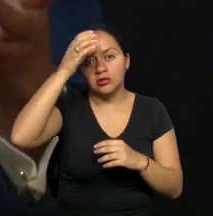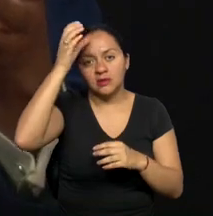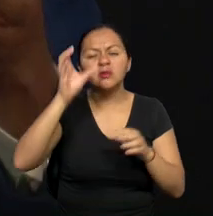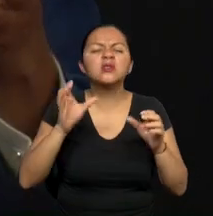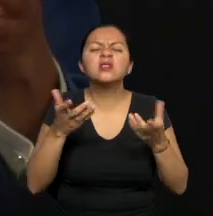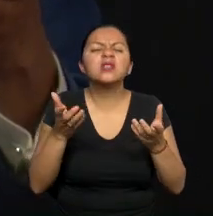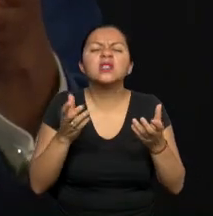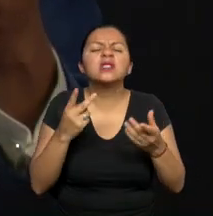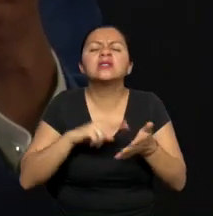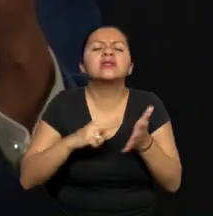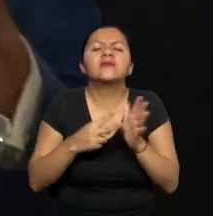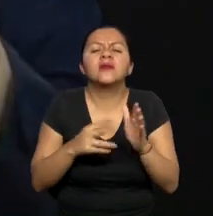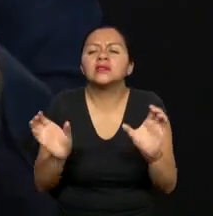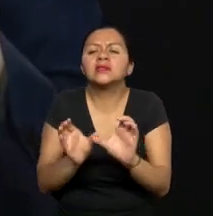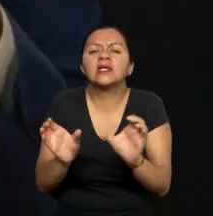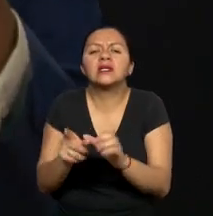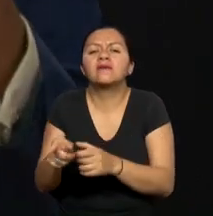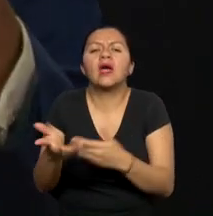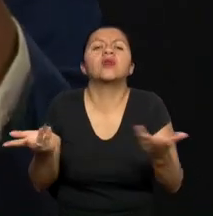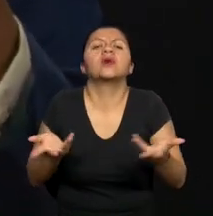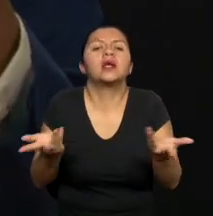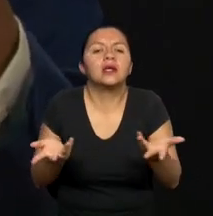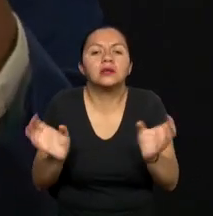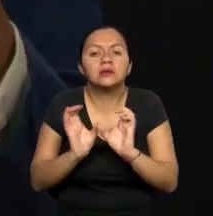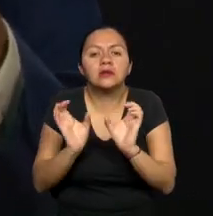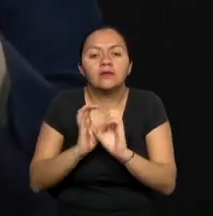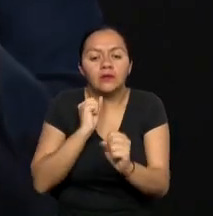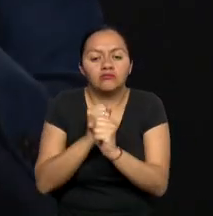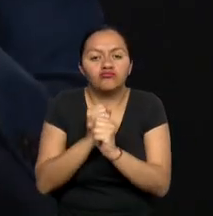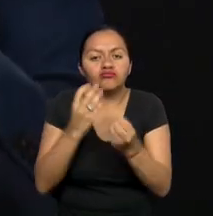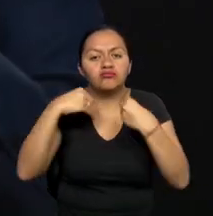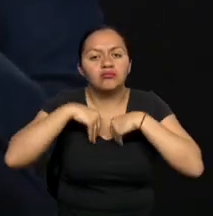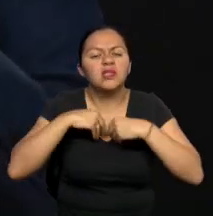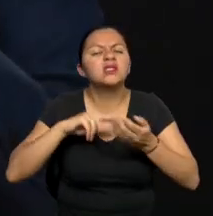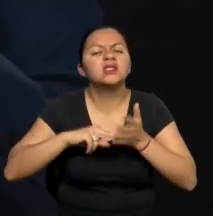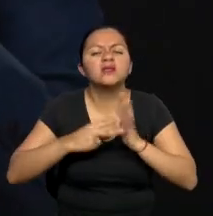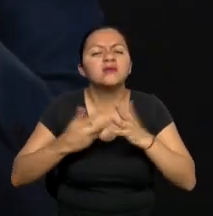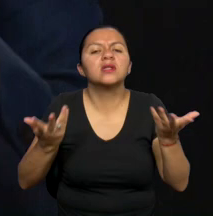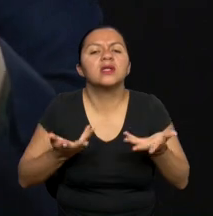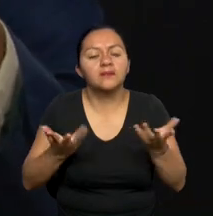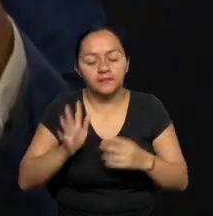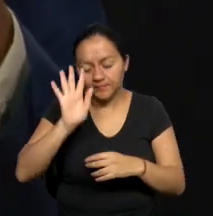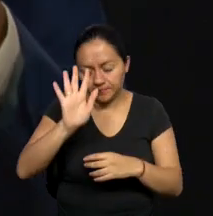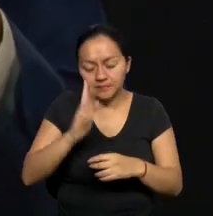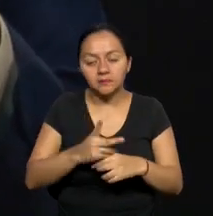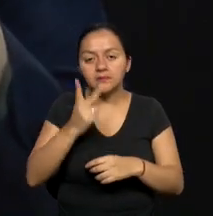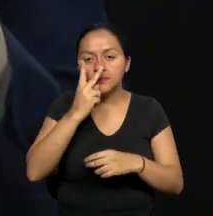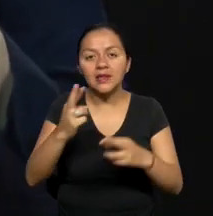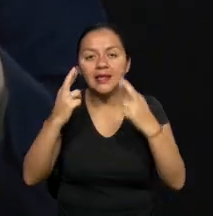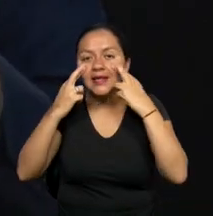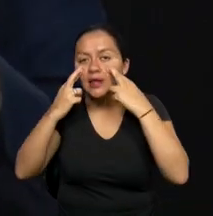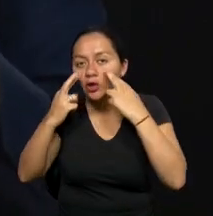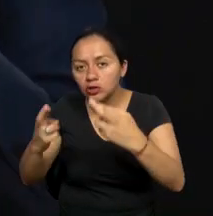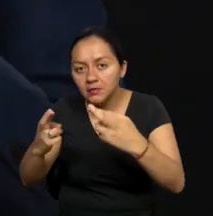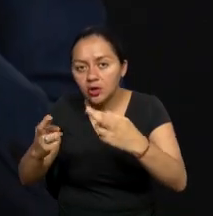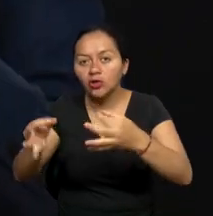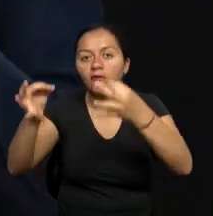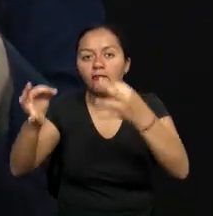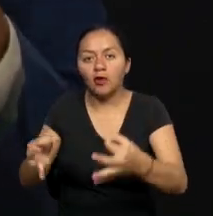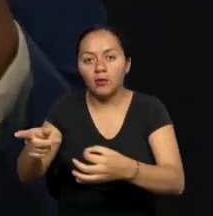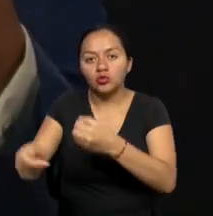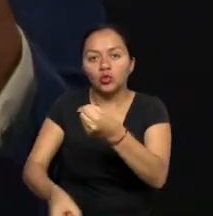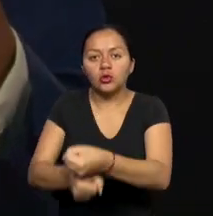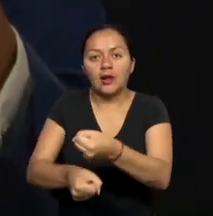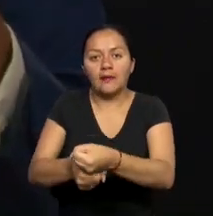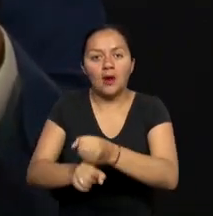certificación por competencias laborales. El concepto de la certificación por las competencias laborales no es otra que un reconocimiento formal y